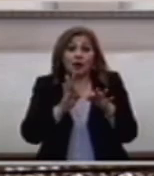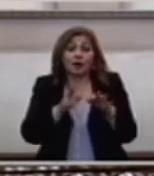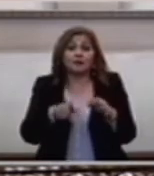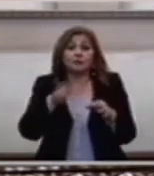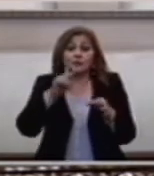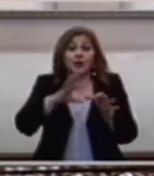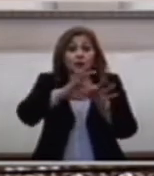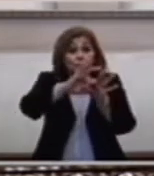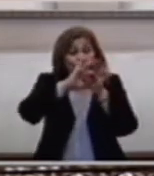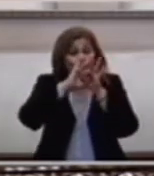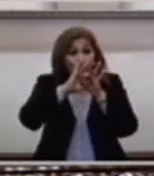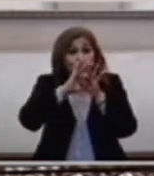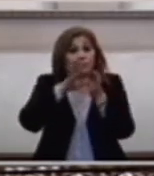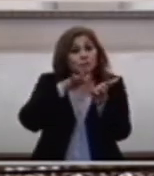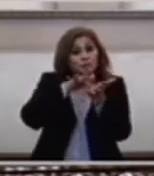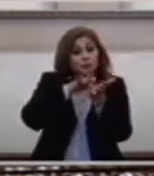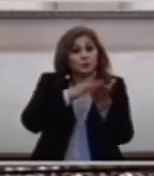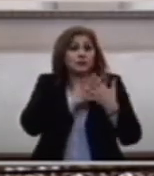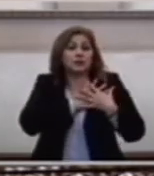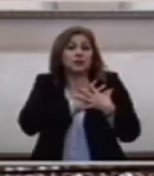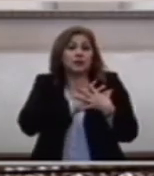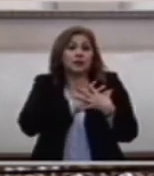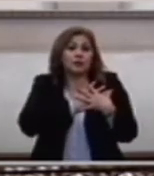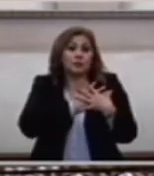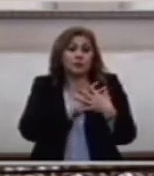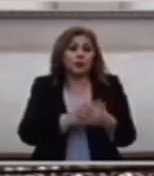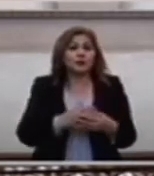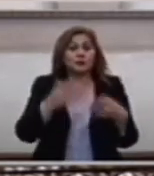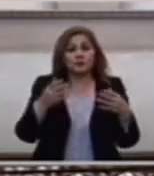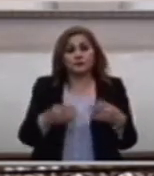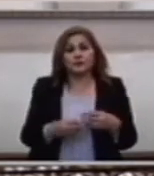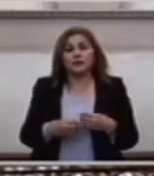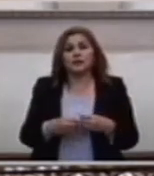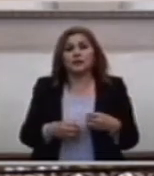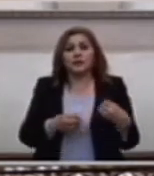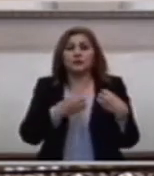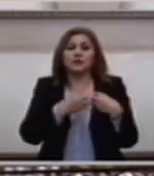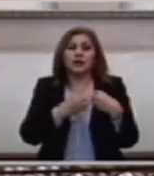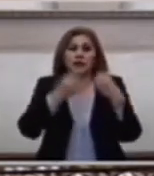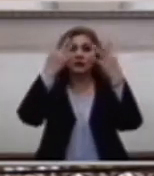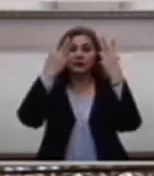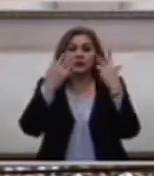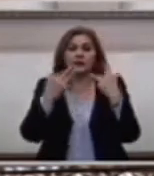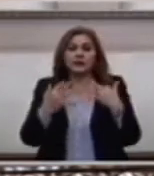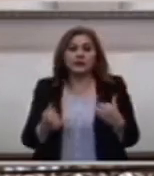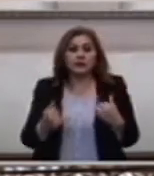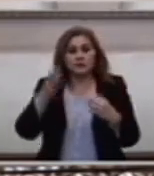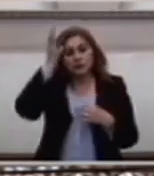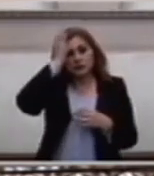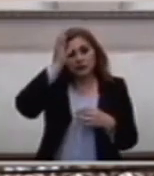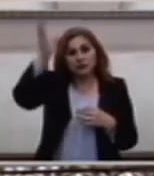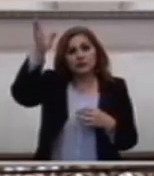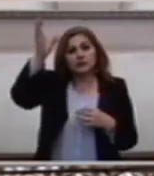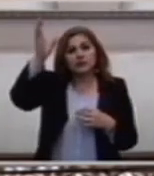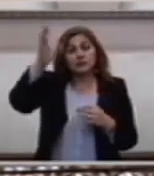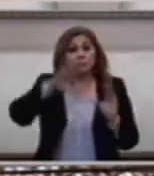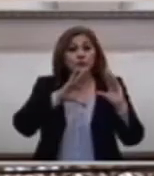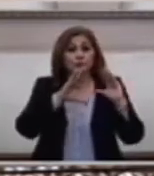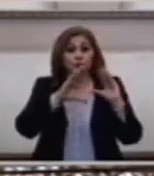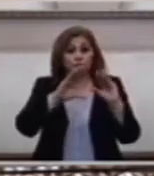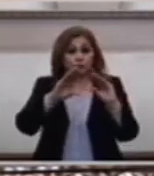apoyados En el amor Y en la gracia De Cristo Esta es una enseñanza